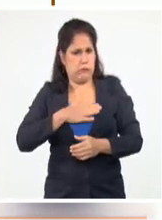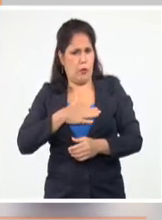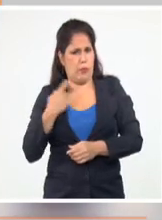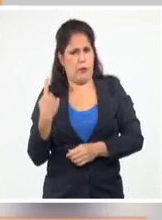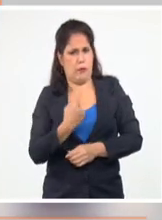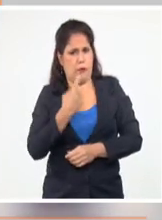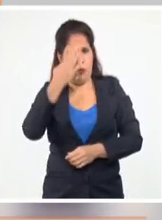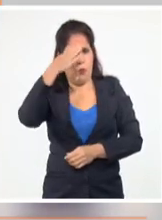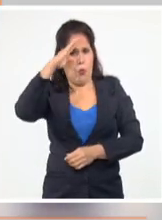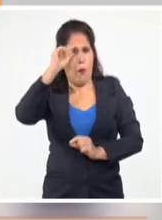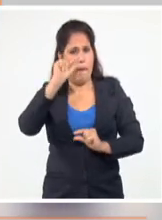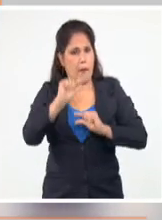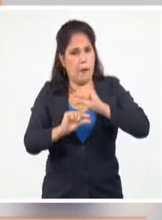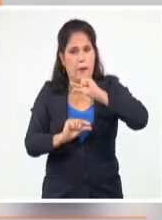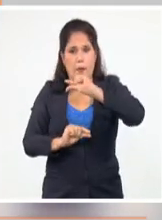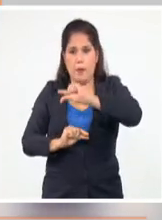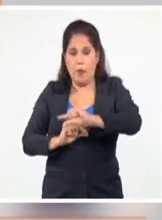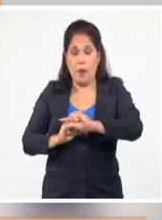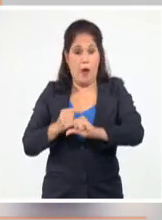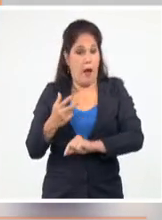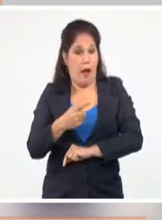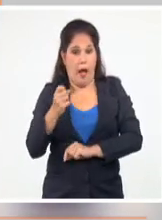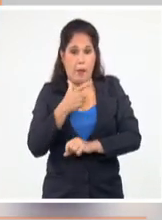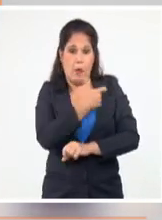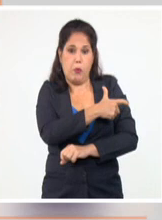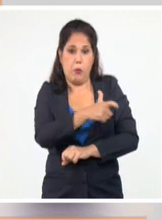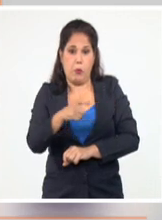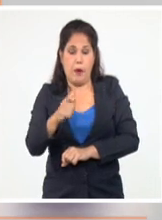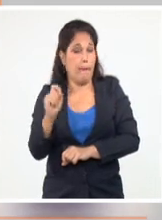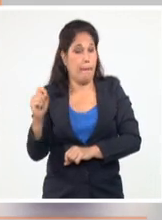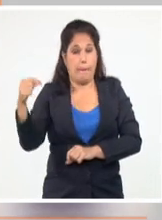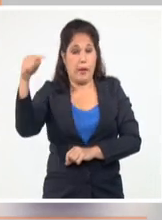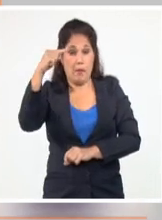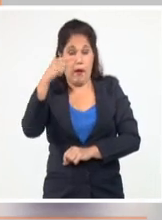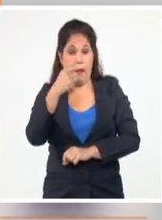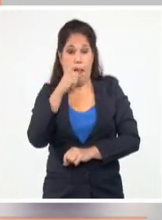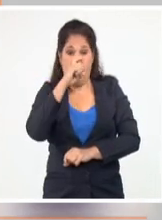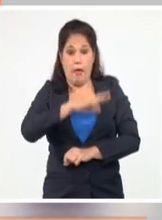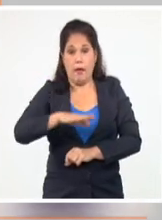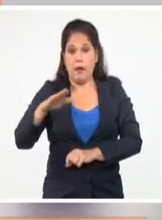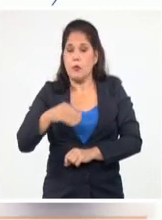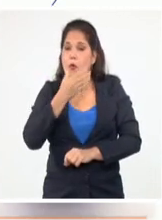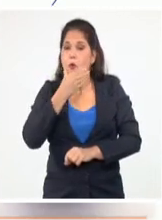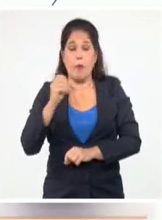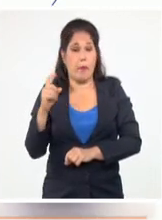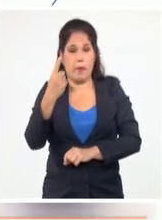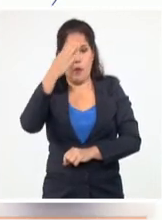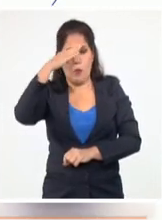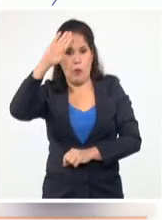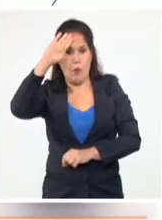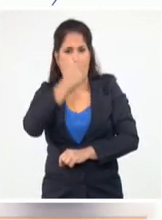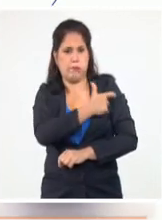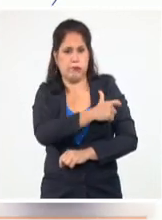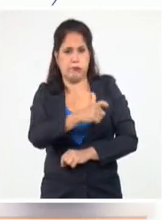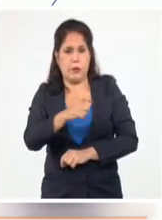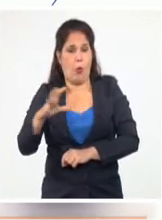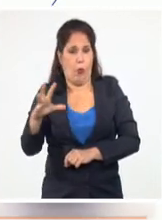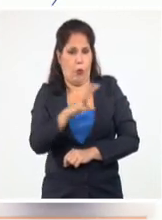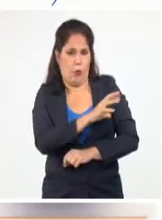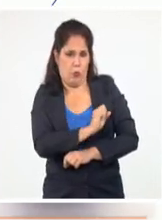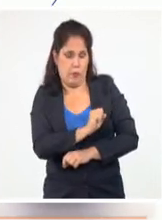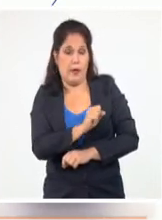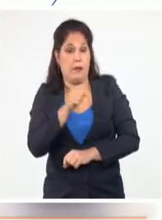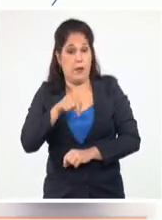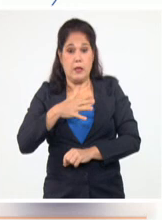de forma escalonada e intensiva y ha sido pionera en la inmunización de niños y adolescentes, una campaña masiva que